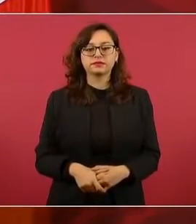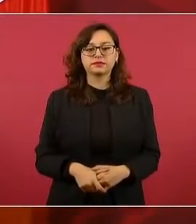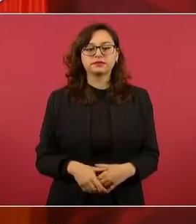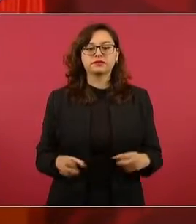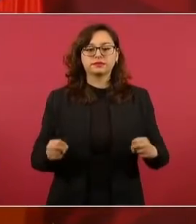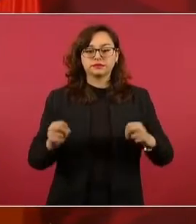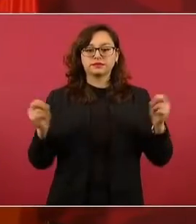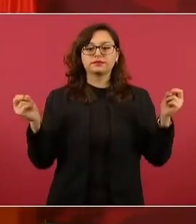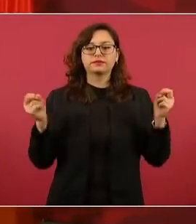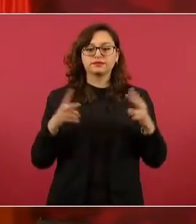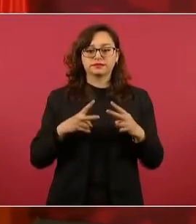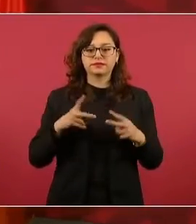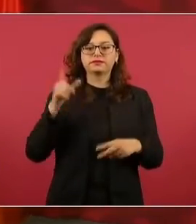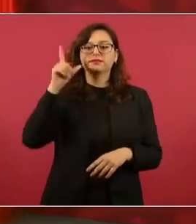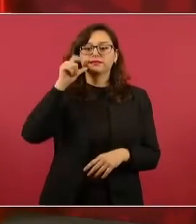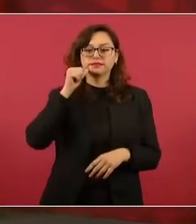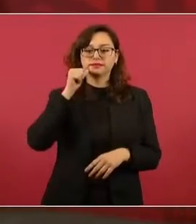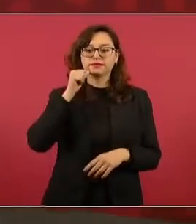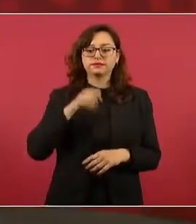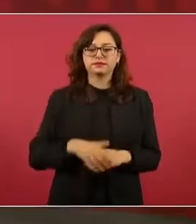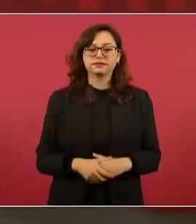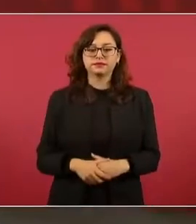Nos vemos entonces mañana.